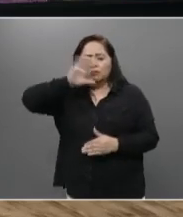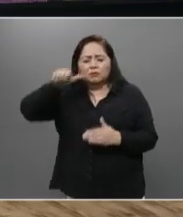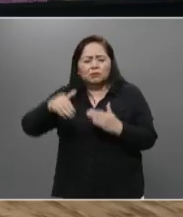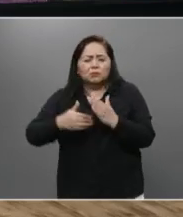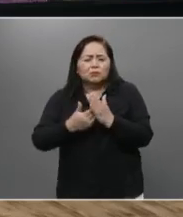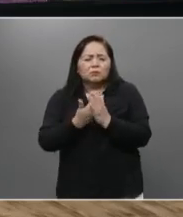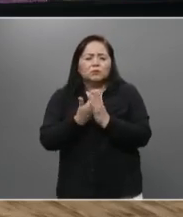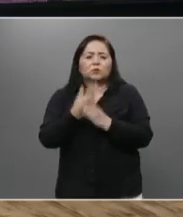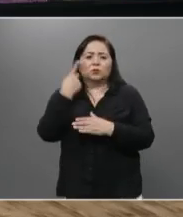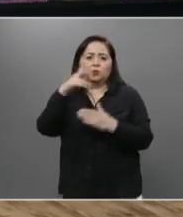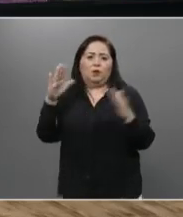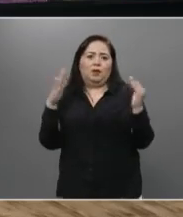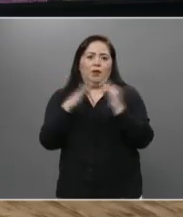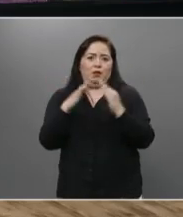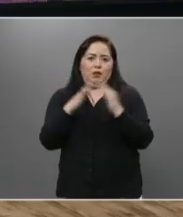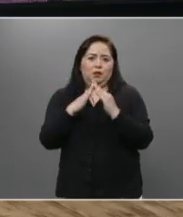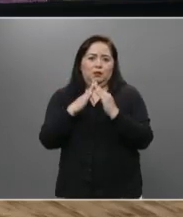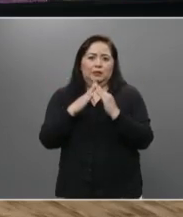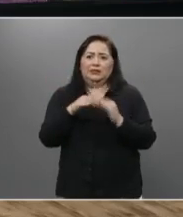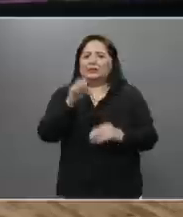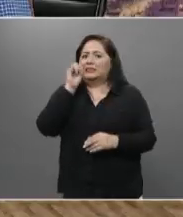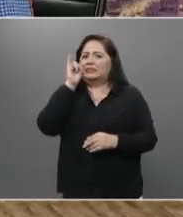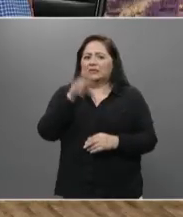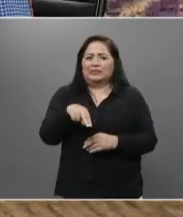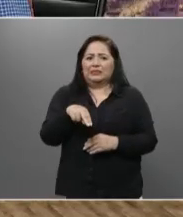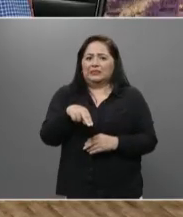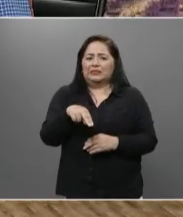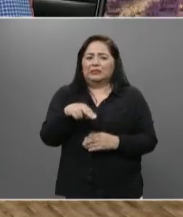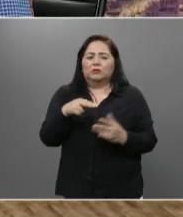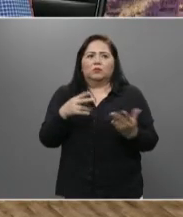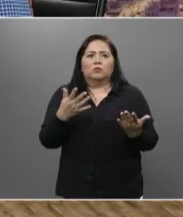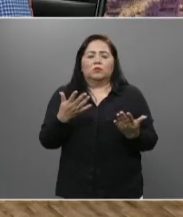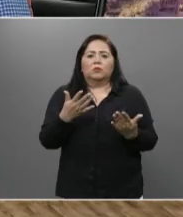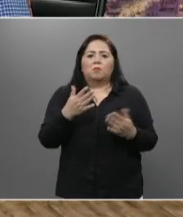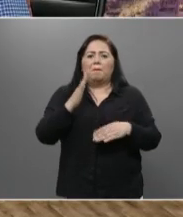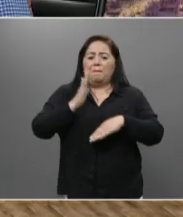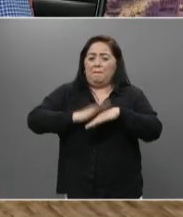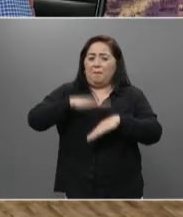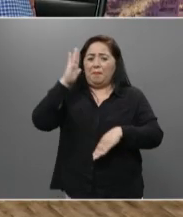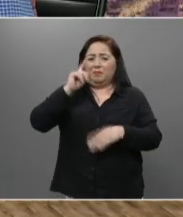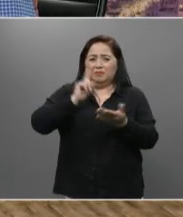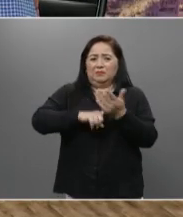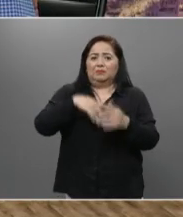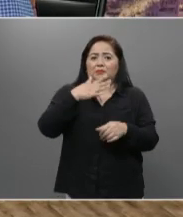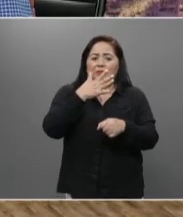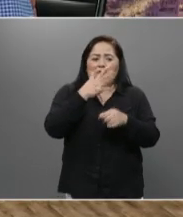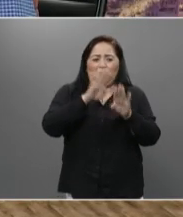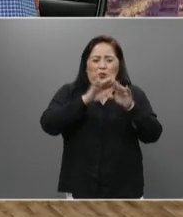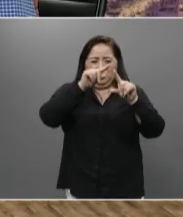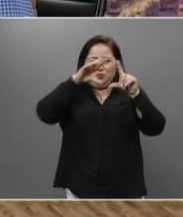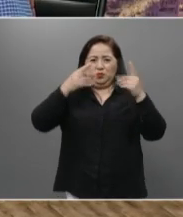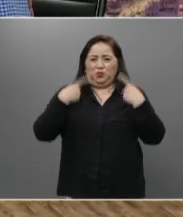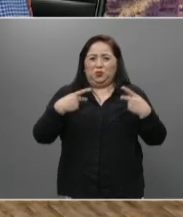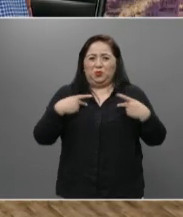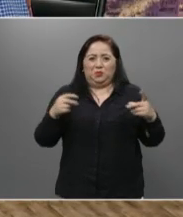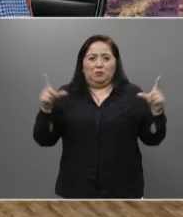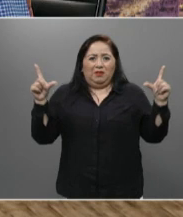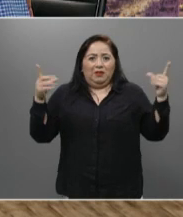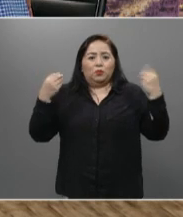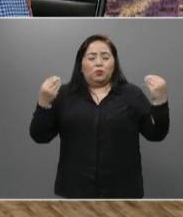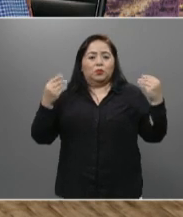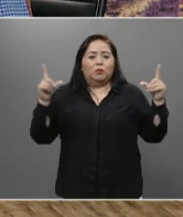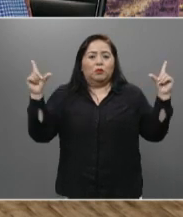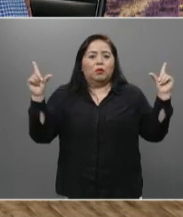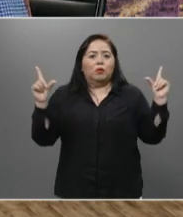amanecieron en su casa, confinados ya, más de la quinta parte de la población